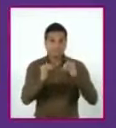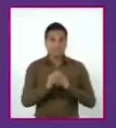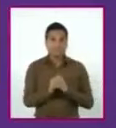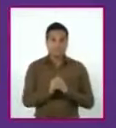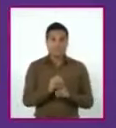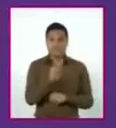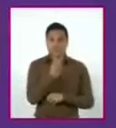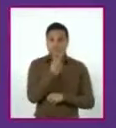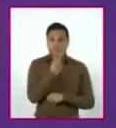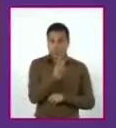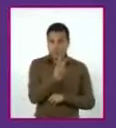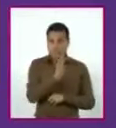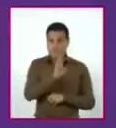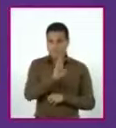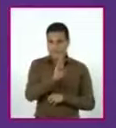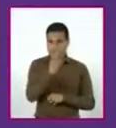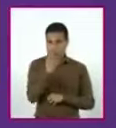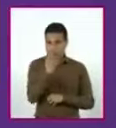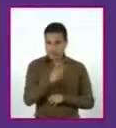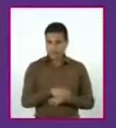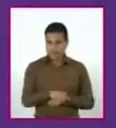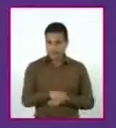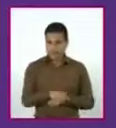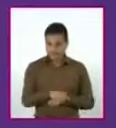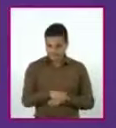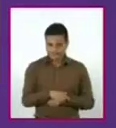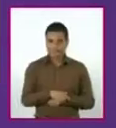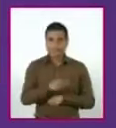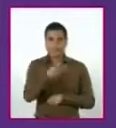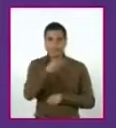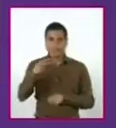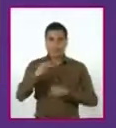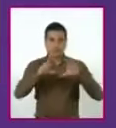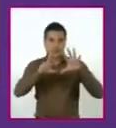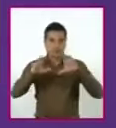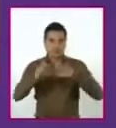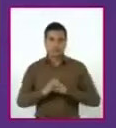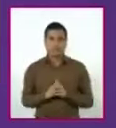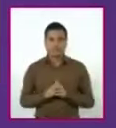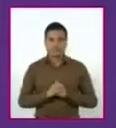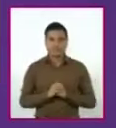expresión 2b cuadrada igual a 800.